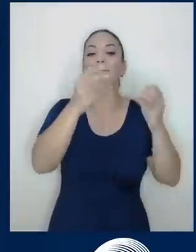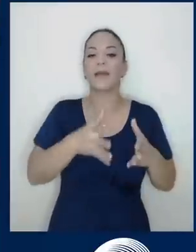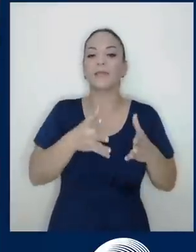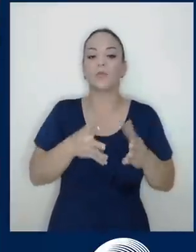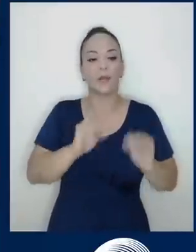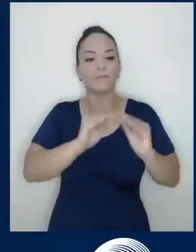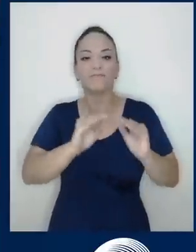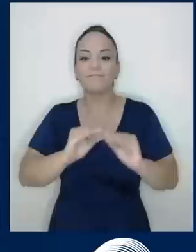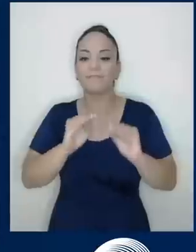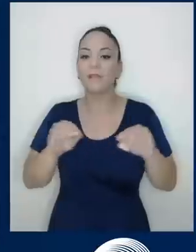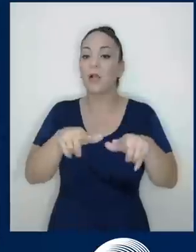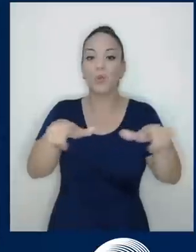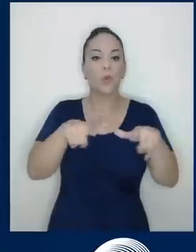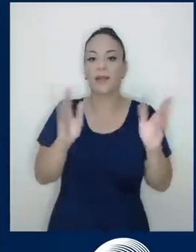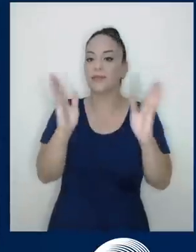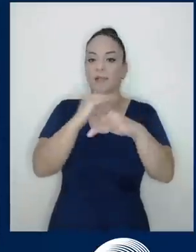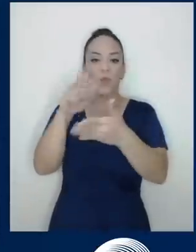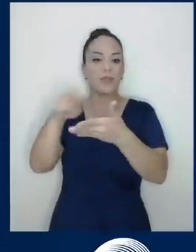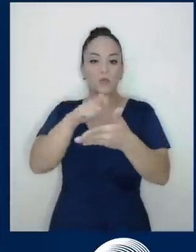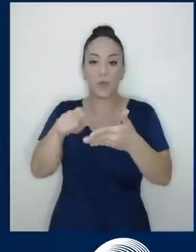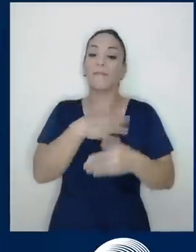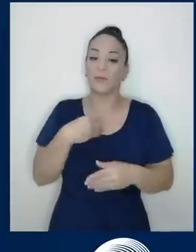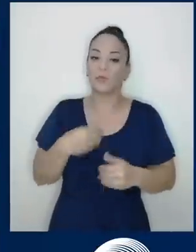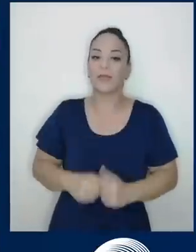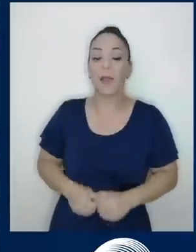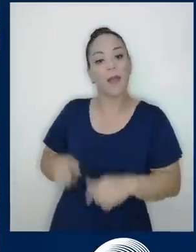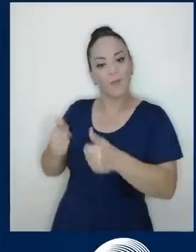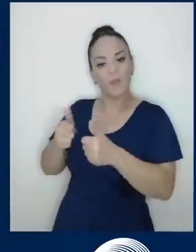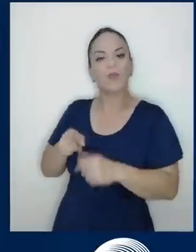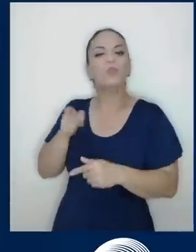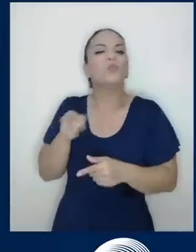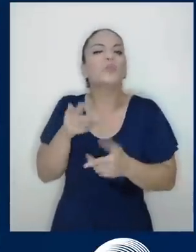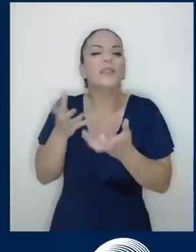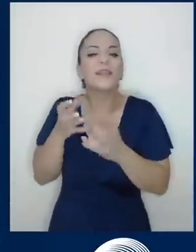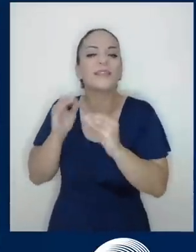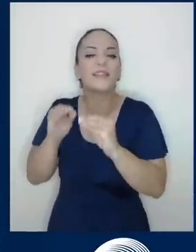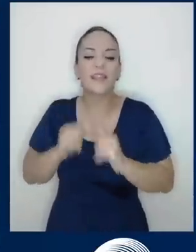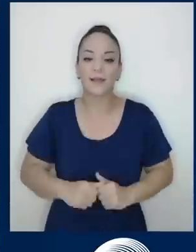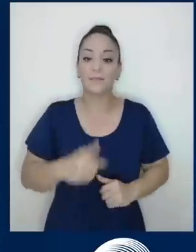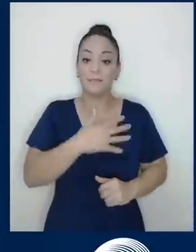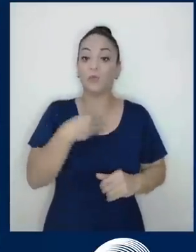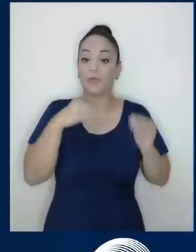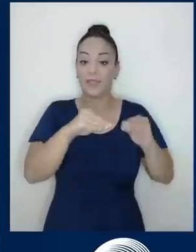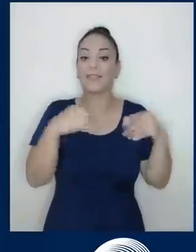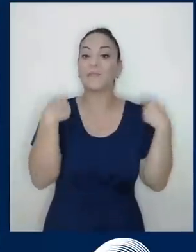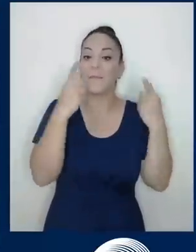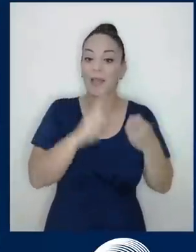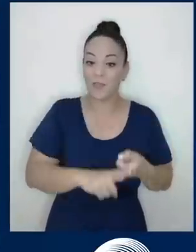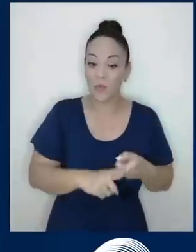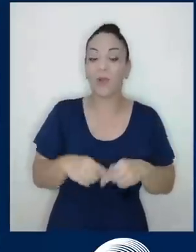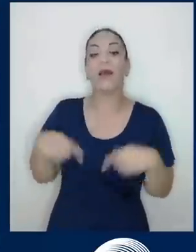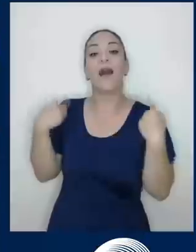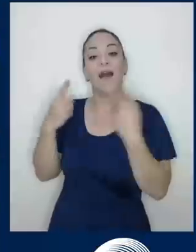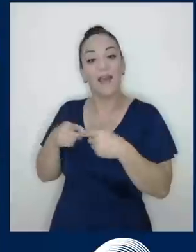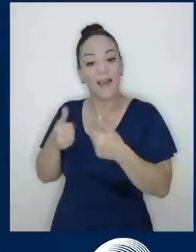que no tienen escuela. Muy bien. ¿Qué quiere enseñar? Español. Español. ¿Y a dónde le gustaría